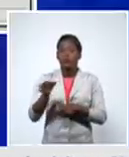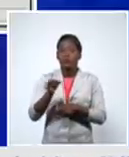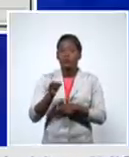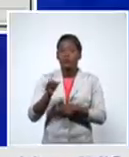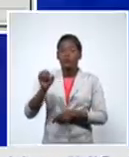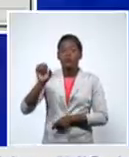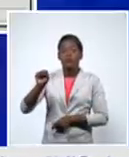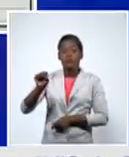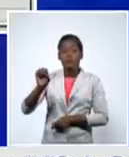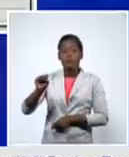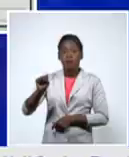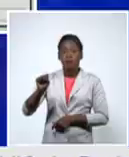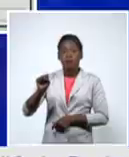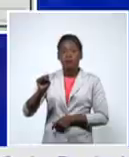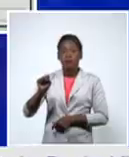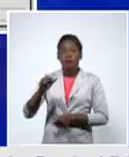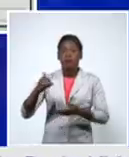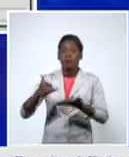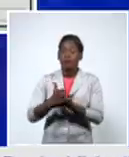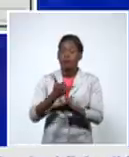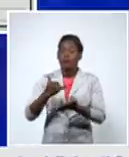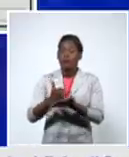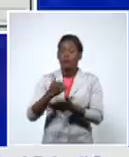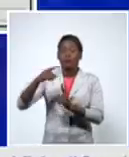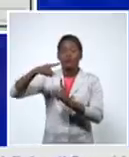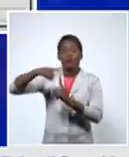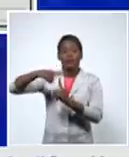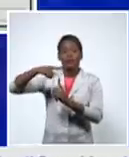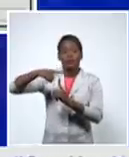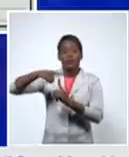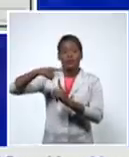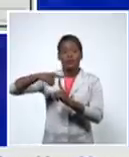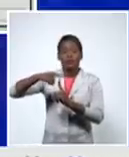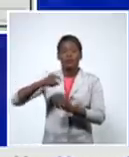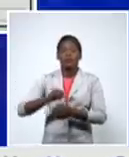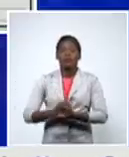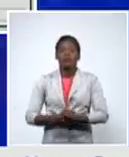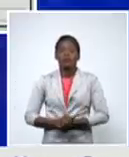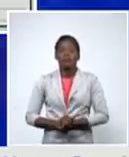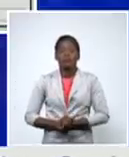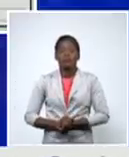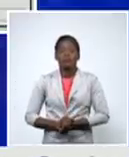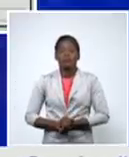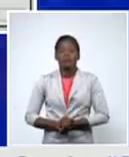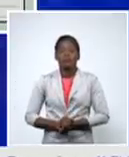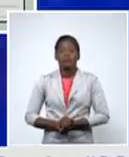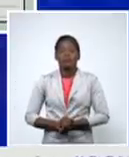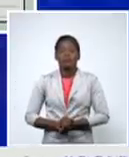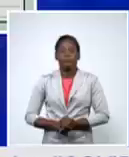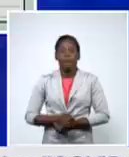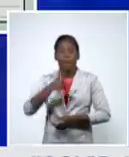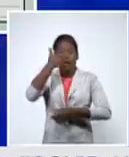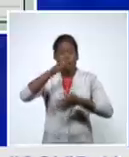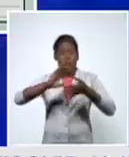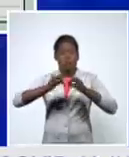Jatibonico y Trinidad en el caso de Artemisa